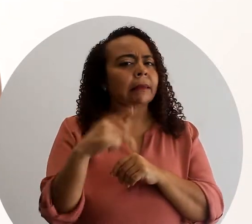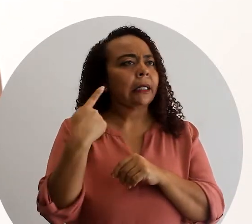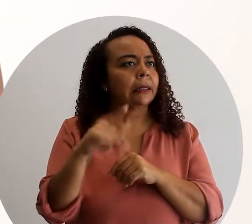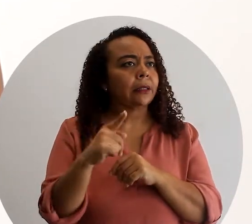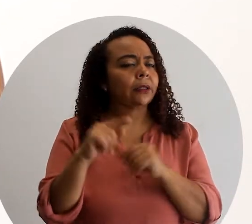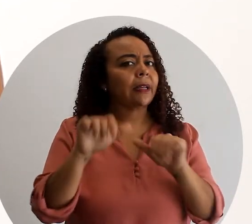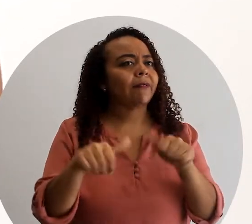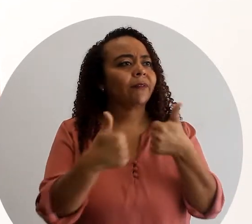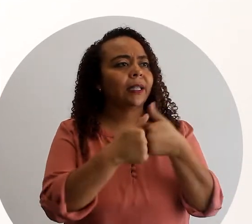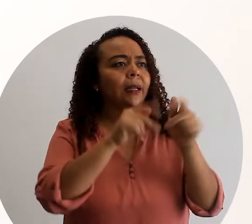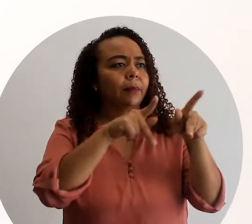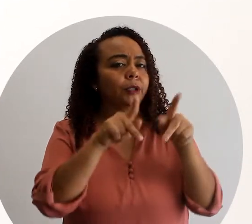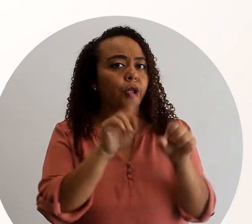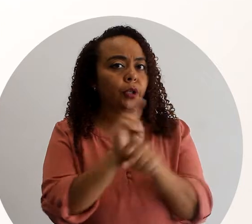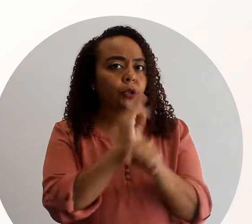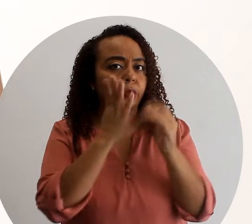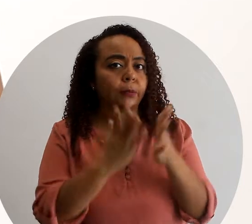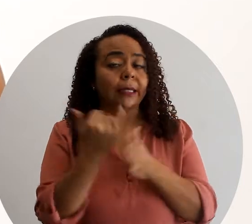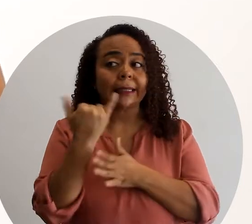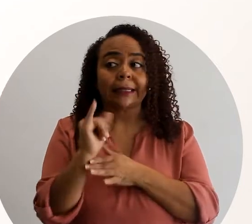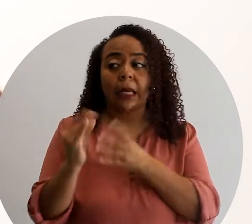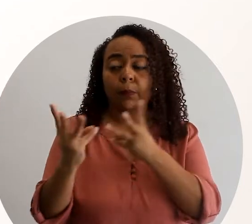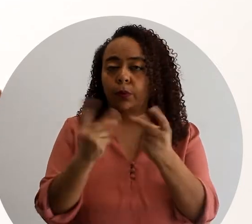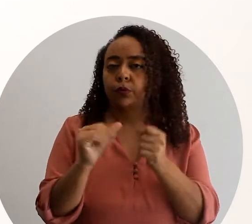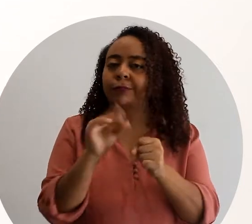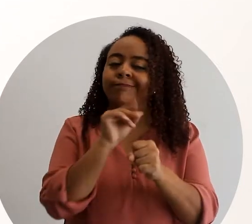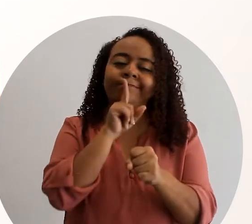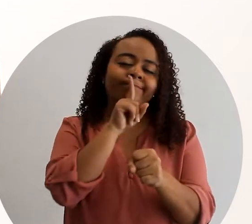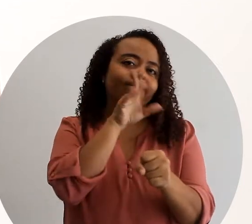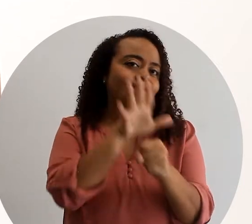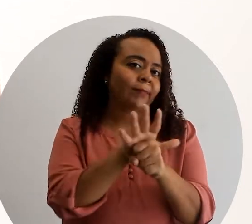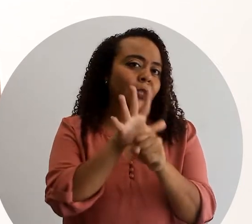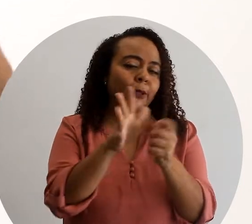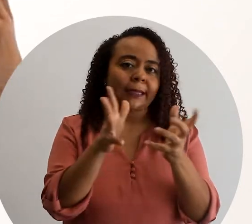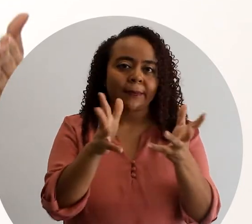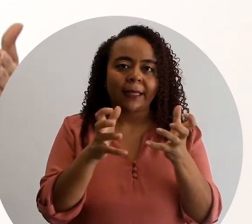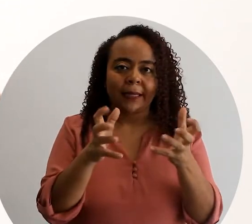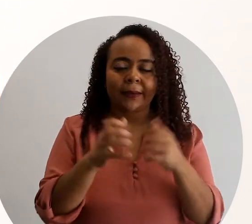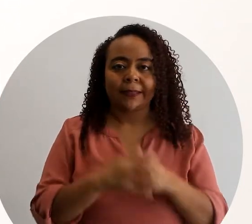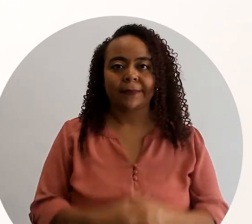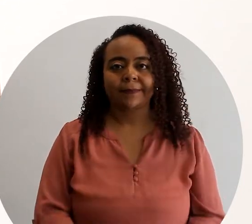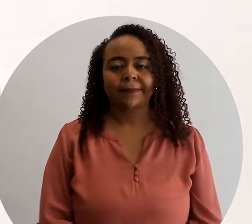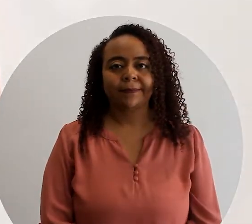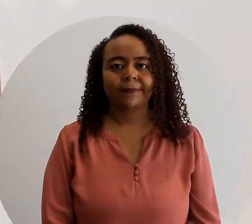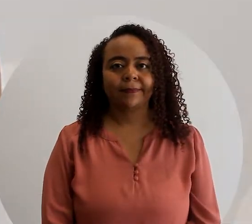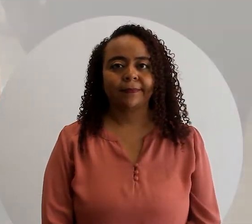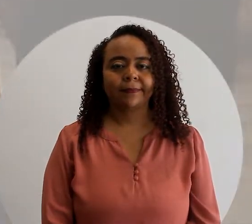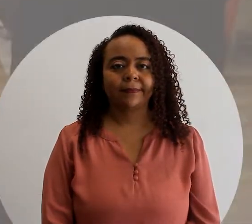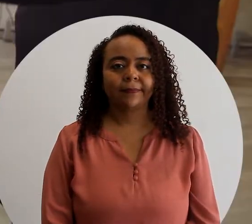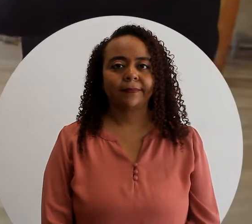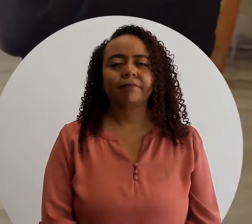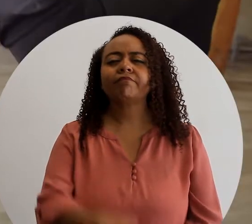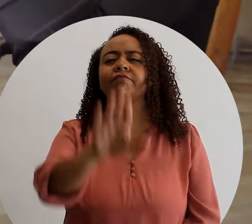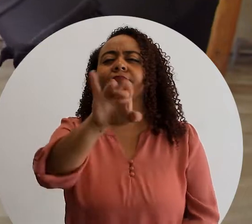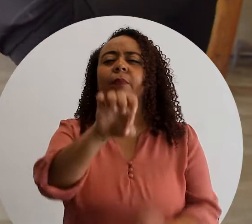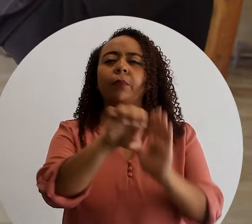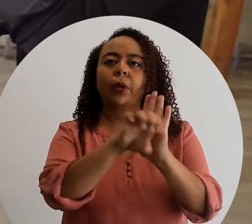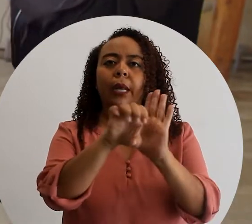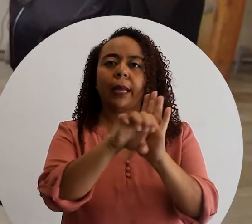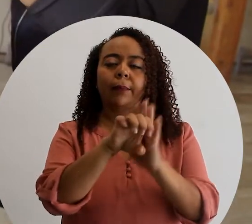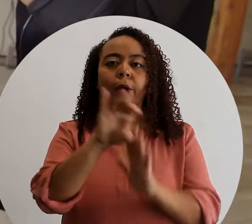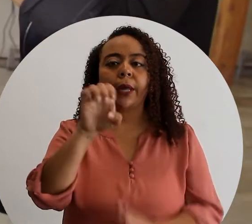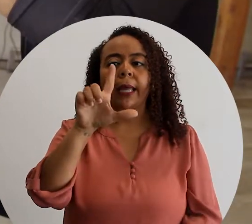al que se enfrentaría la persona consumidora si el producto no cumple sus expectativas o se daña. Por ejemplo,